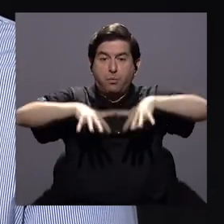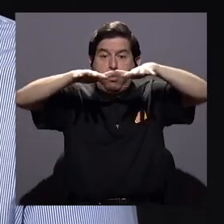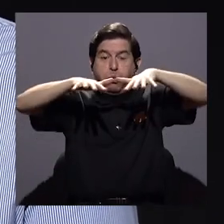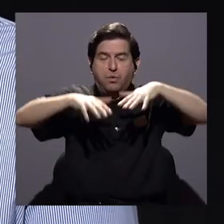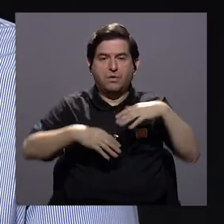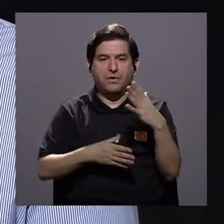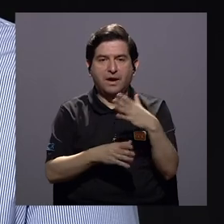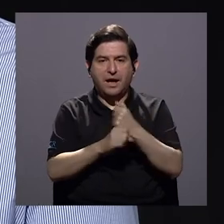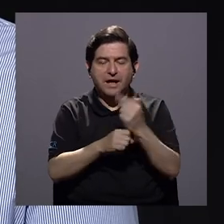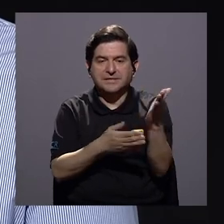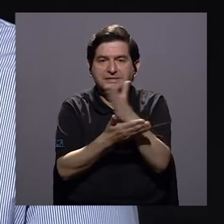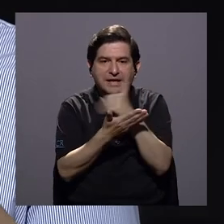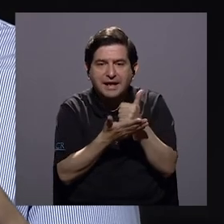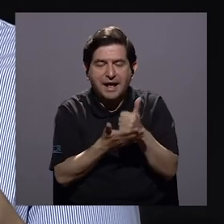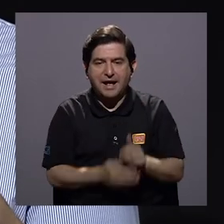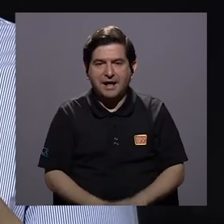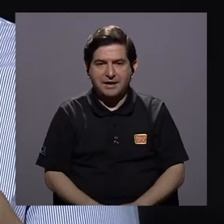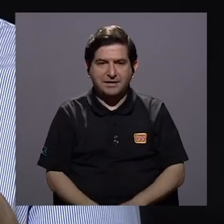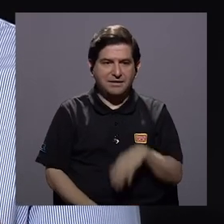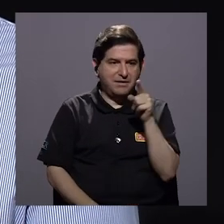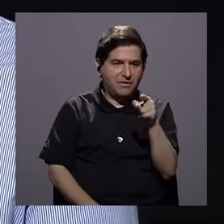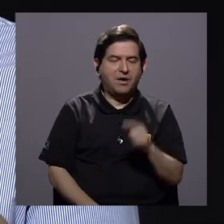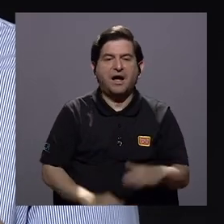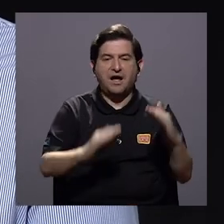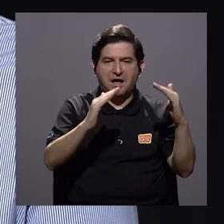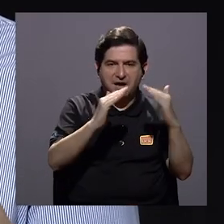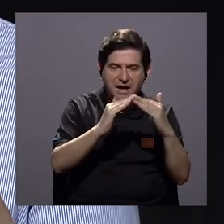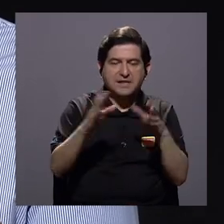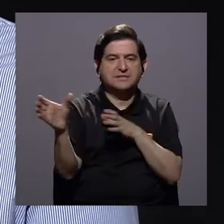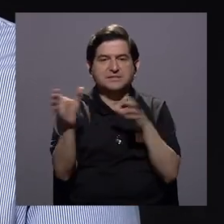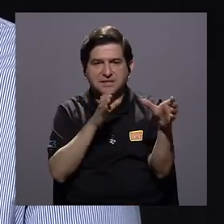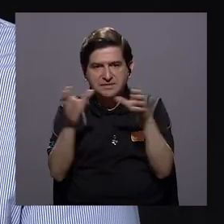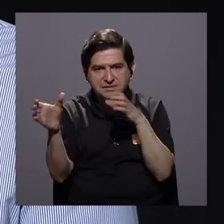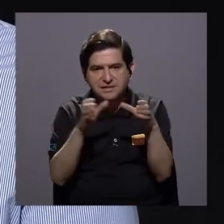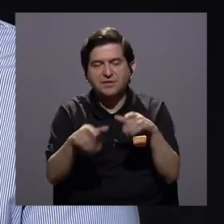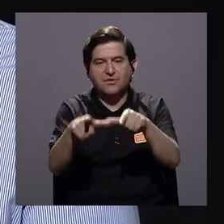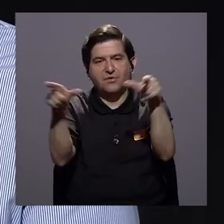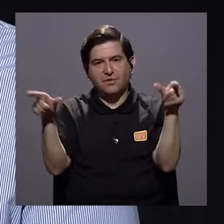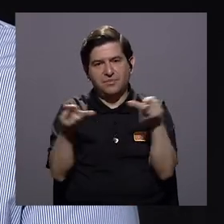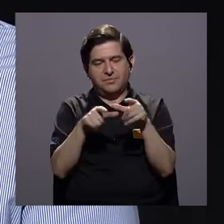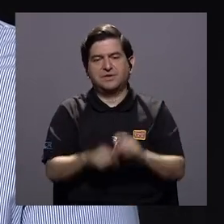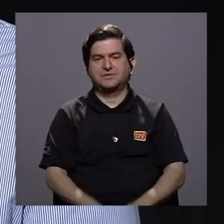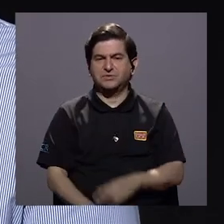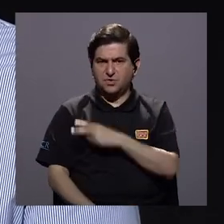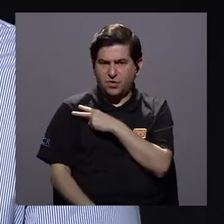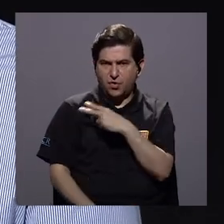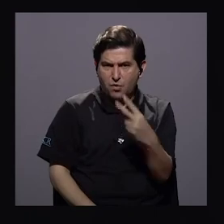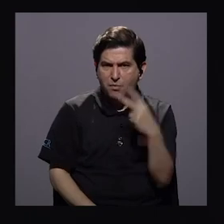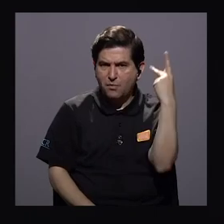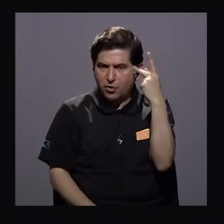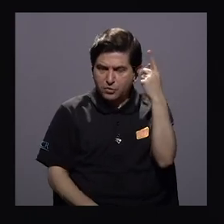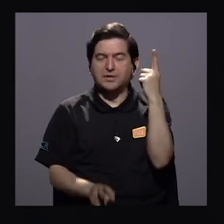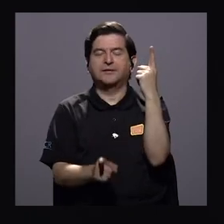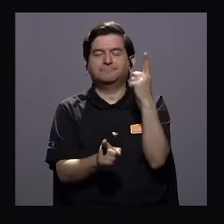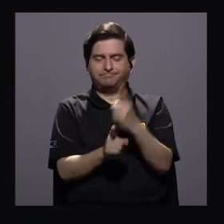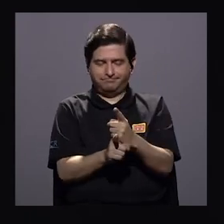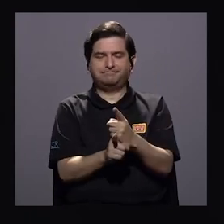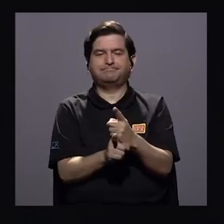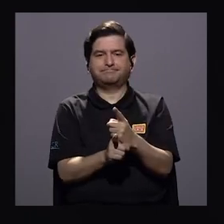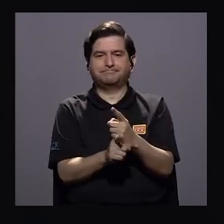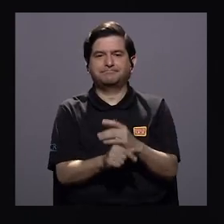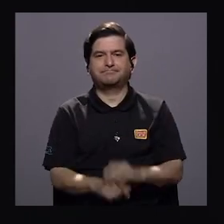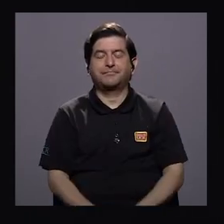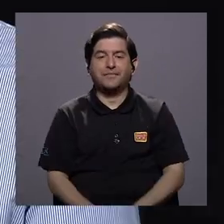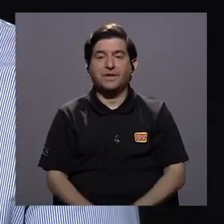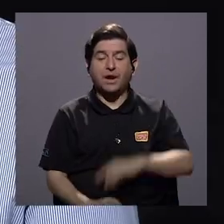serio con la zona donde se están las apuestas de vivienda y de comercio de la zona voluntad política exactamente entonces